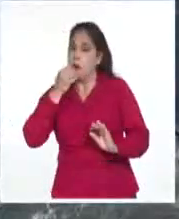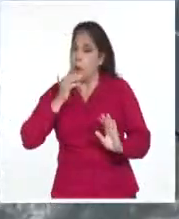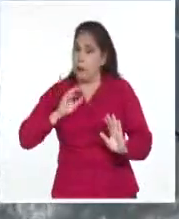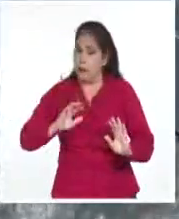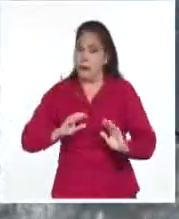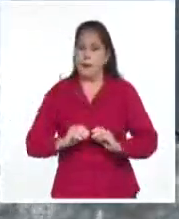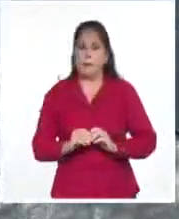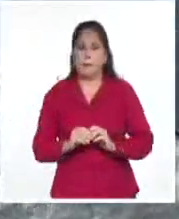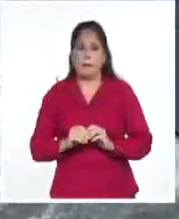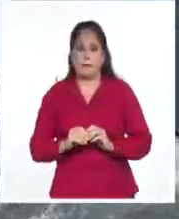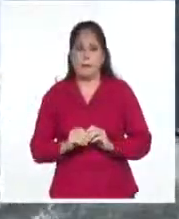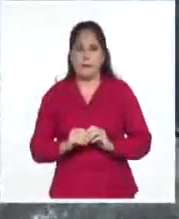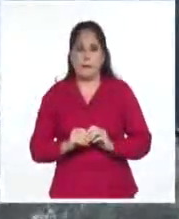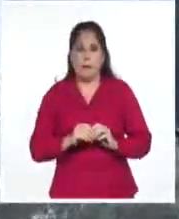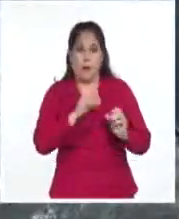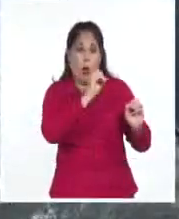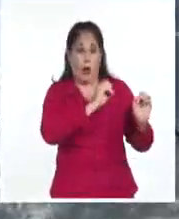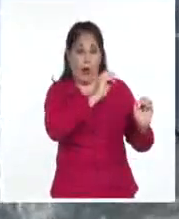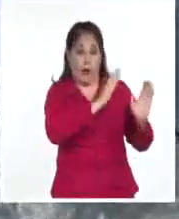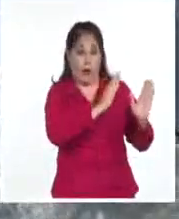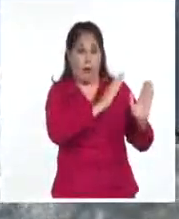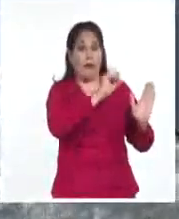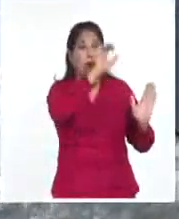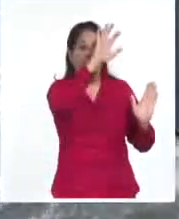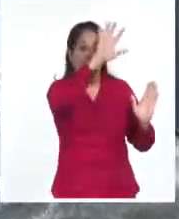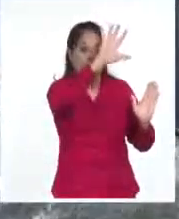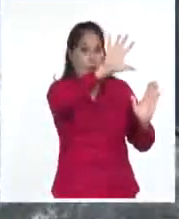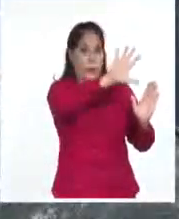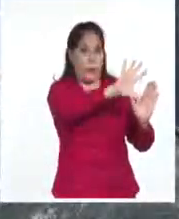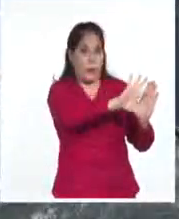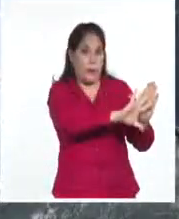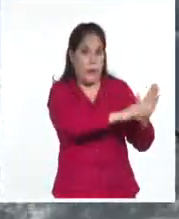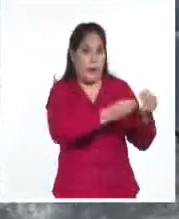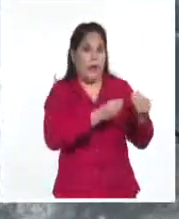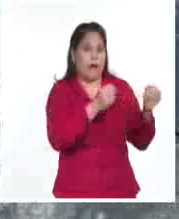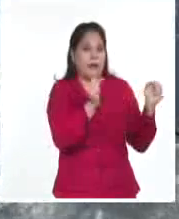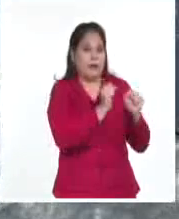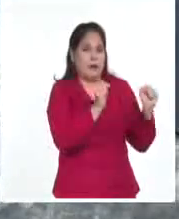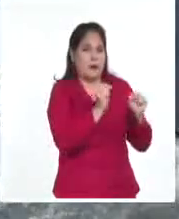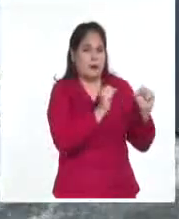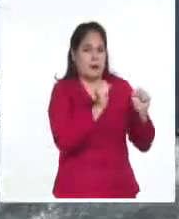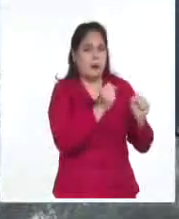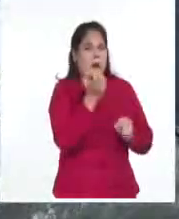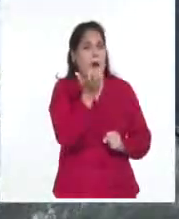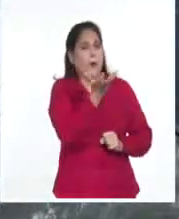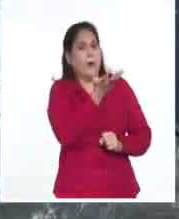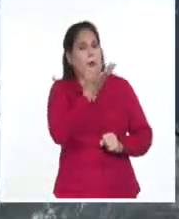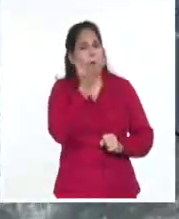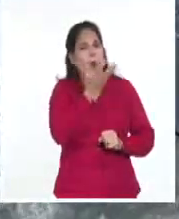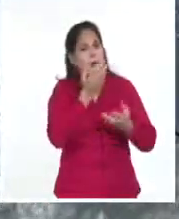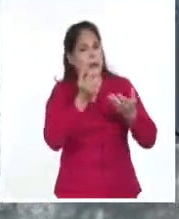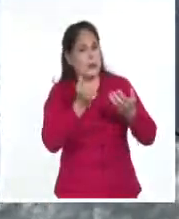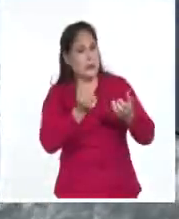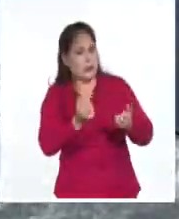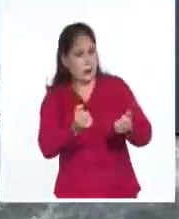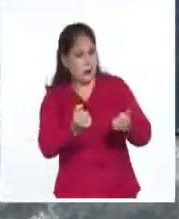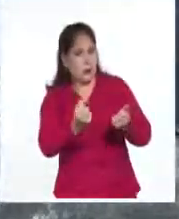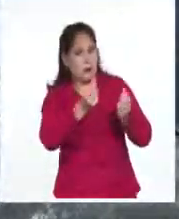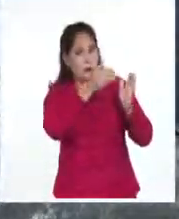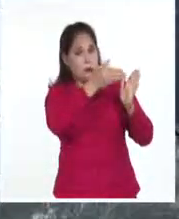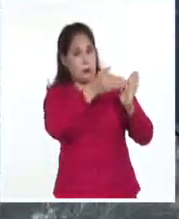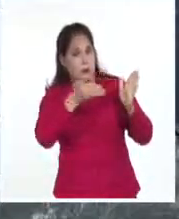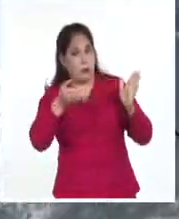migratorias del continente pasan al atlántico y por lo tanto un aire más seco y tendremos entonces